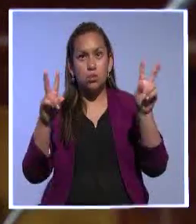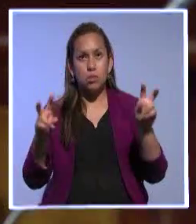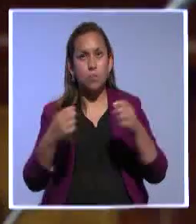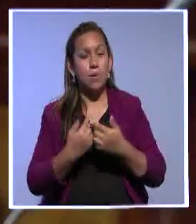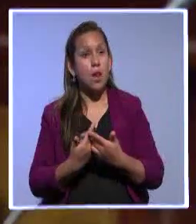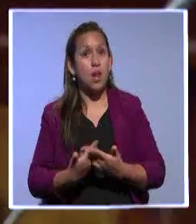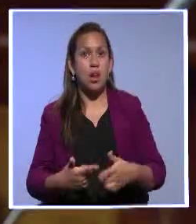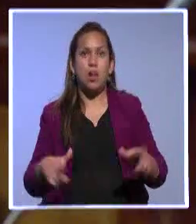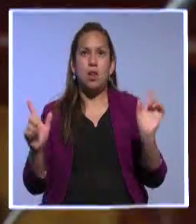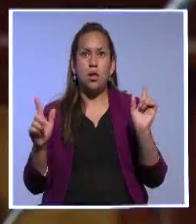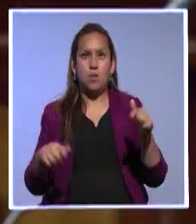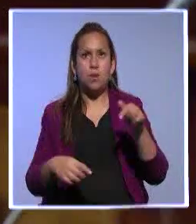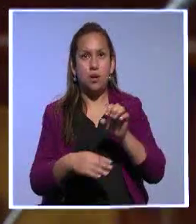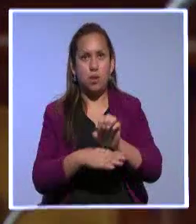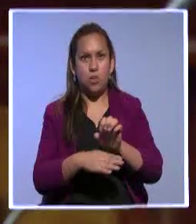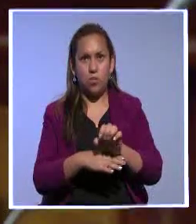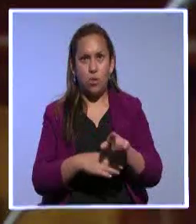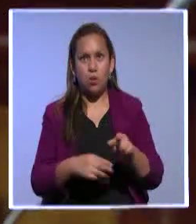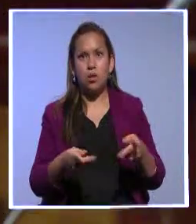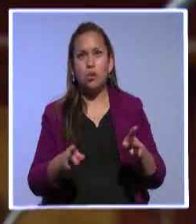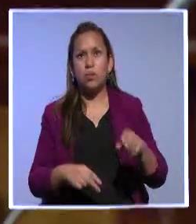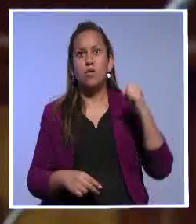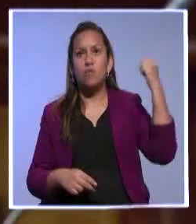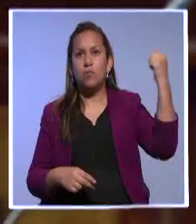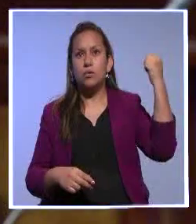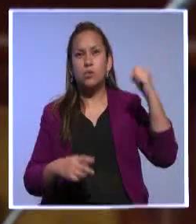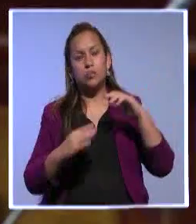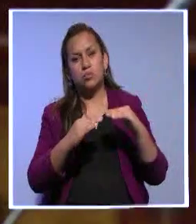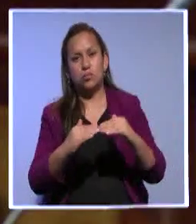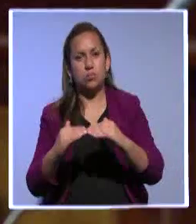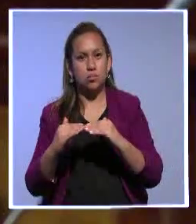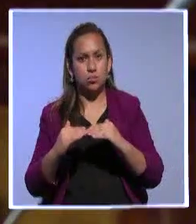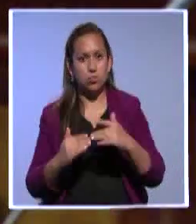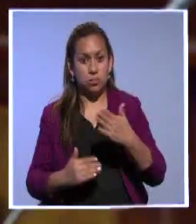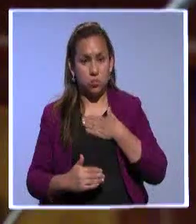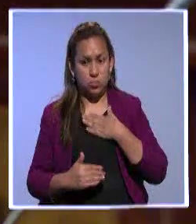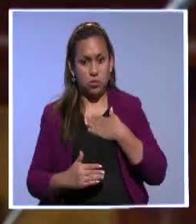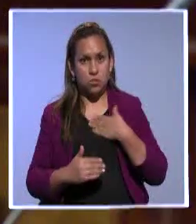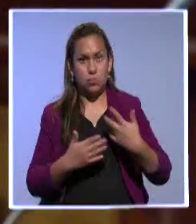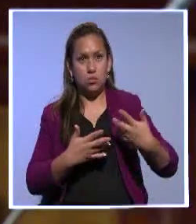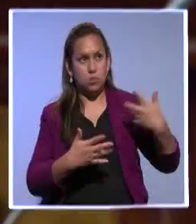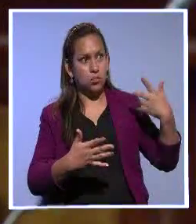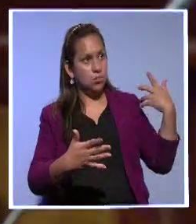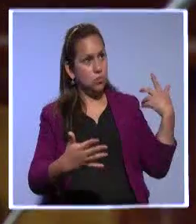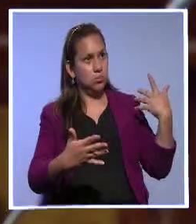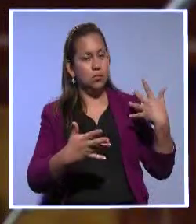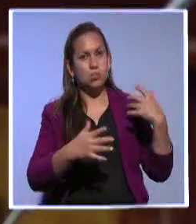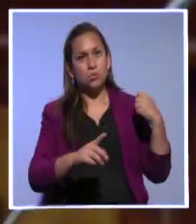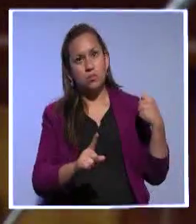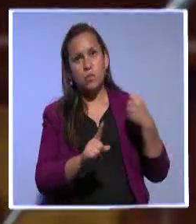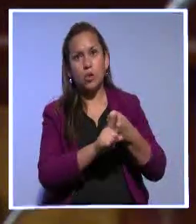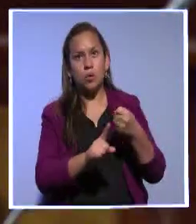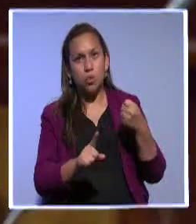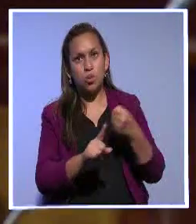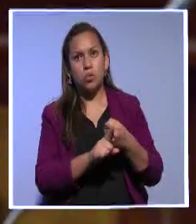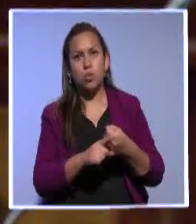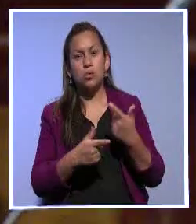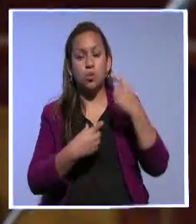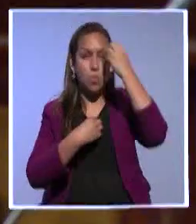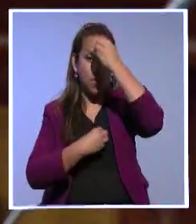ingreso en el Ecuador y al tema del famoso gobierno paritario. De esta manera que mi trayectoria sobre la lucha de los principios